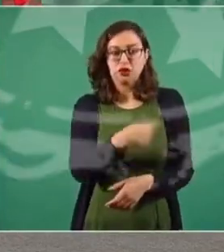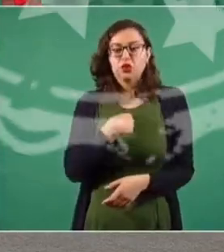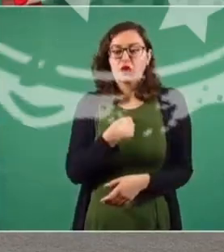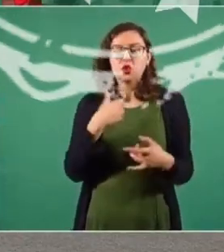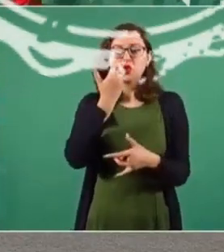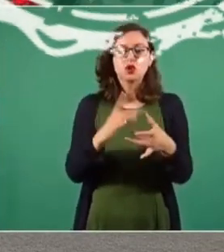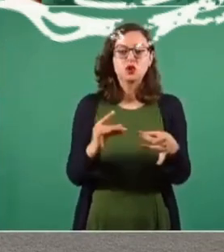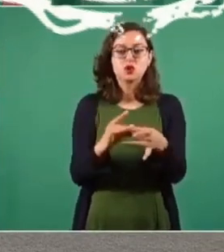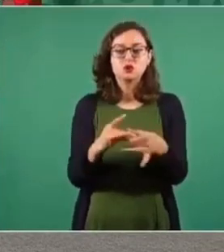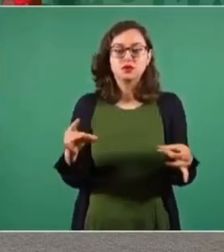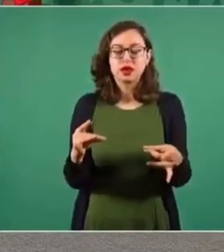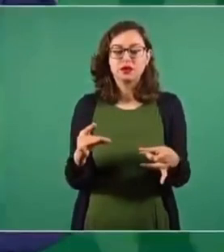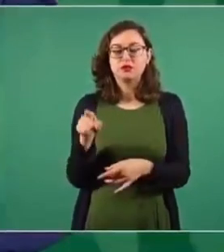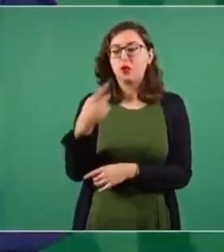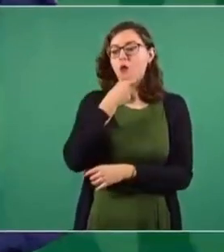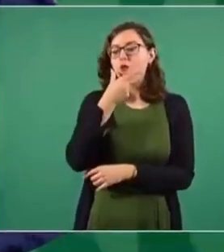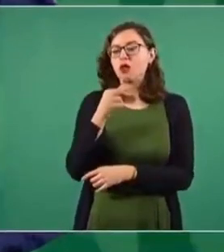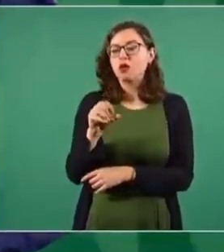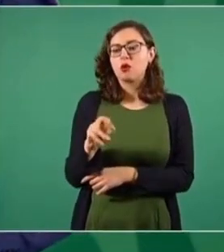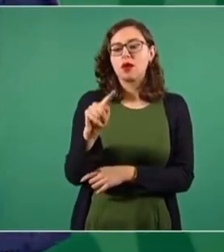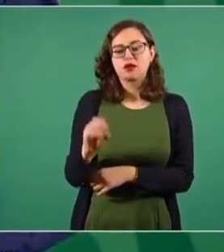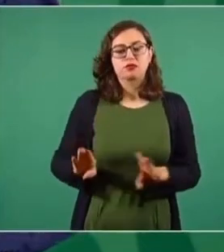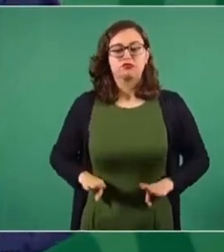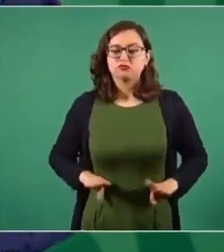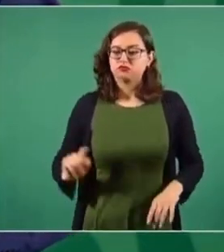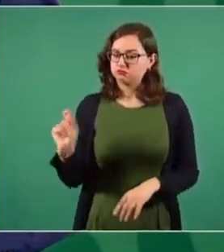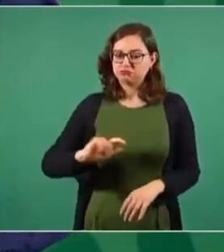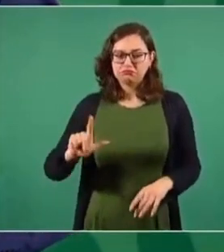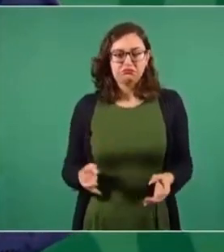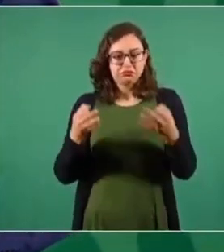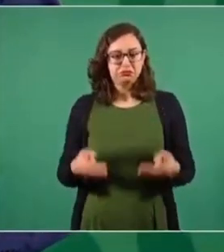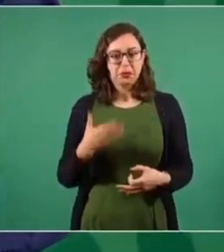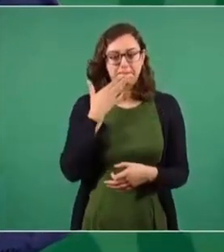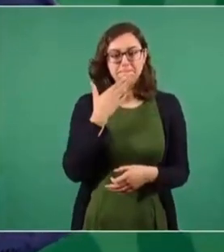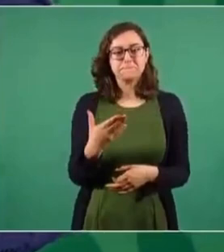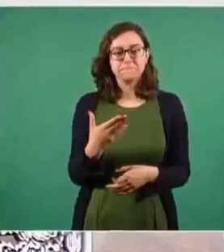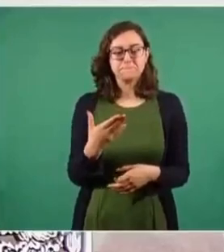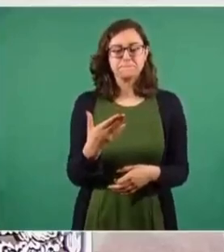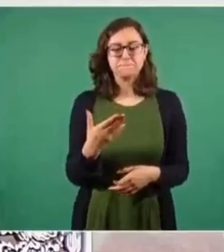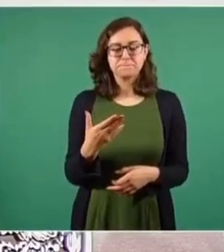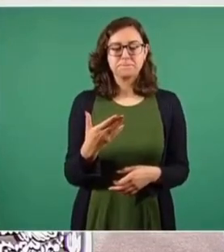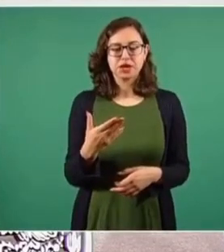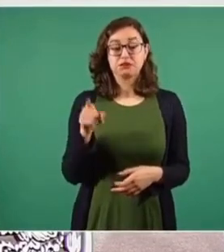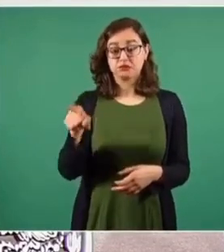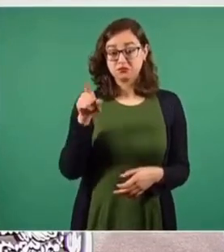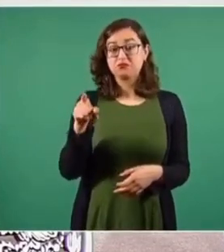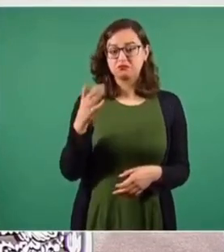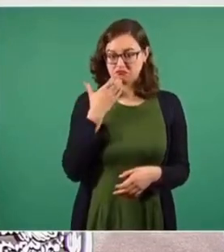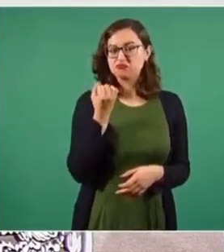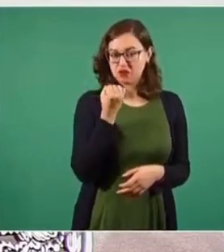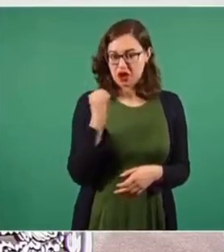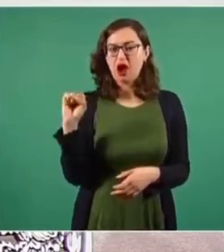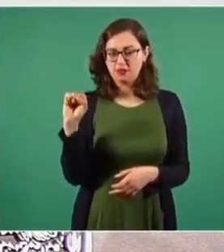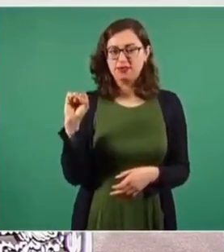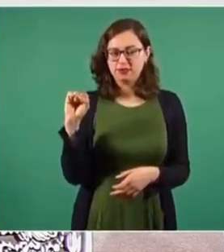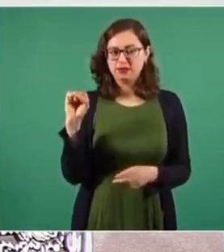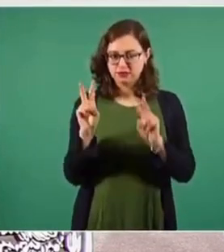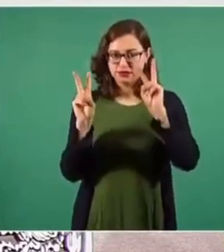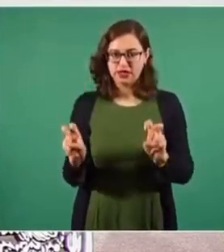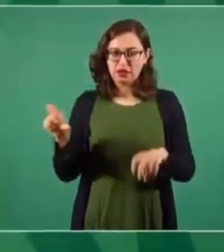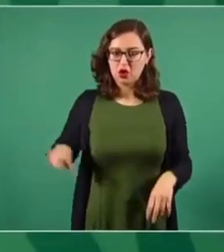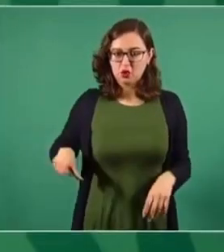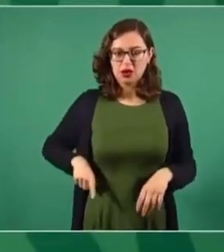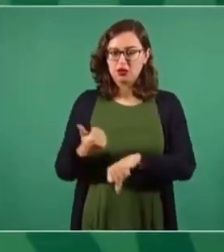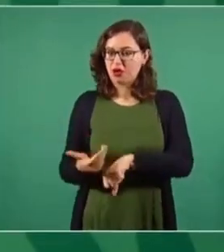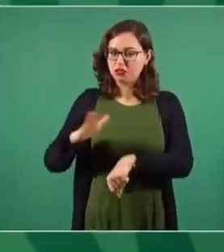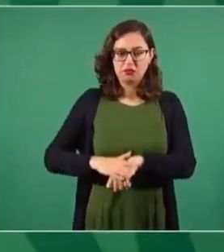Tal que Roberto Saltero es un profesional, es un hombre íntegro, es un conocedor de la administración